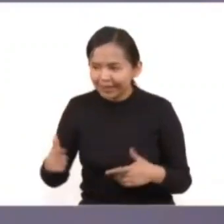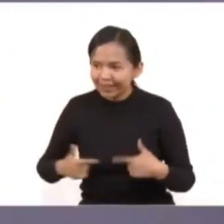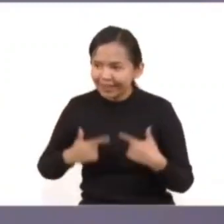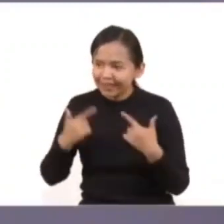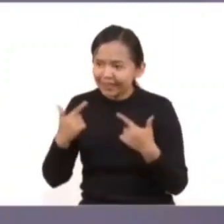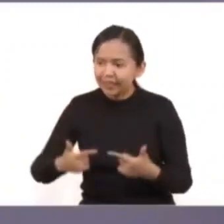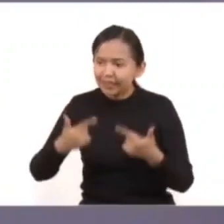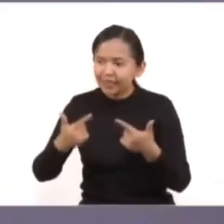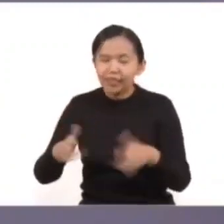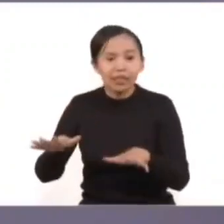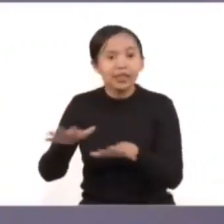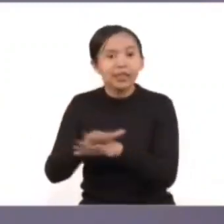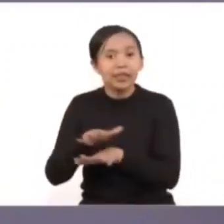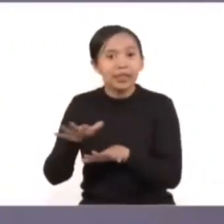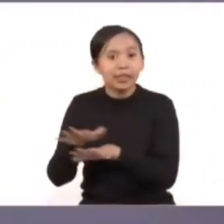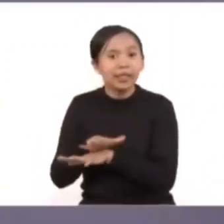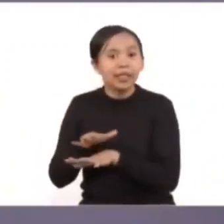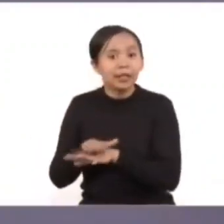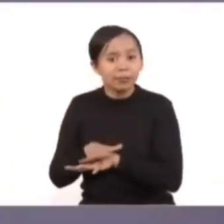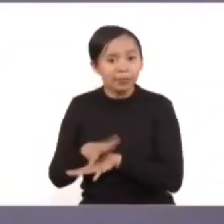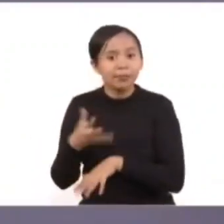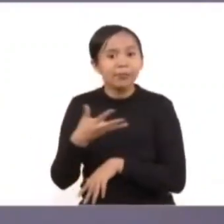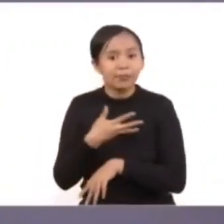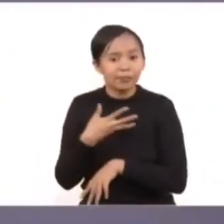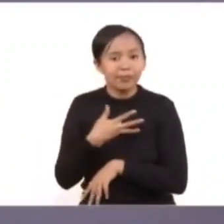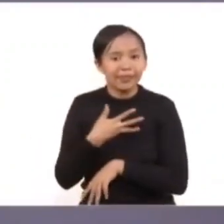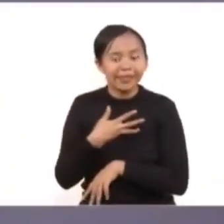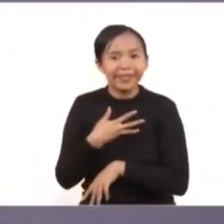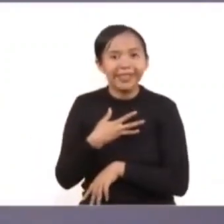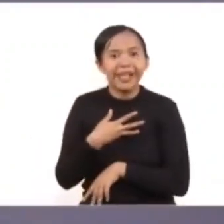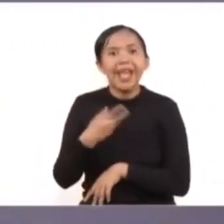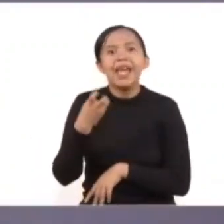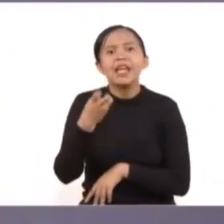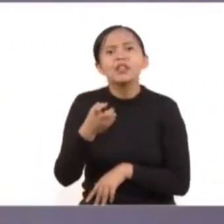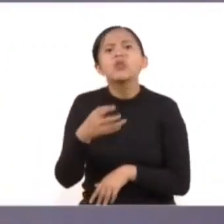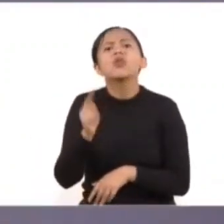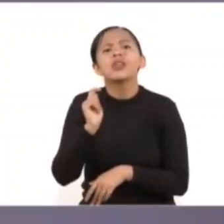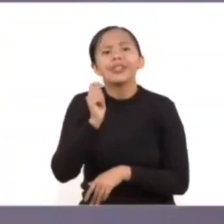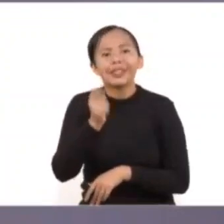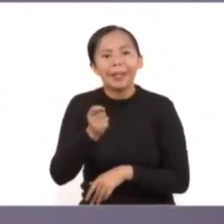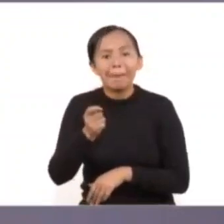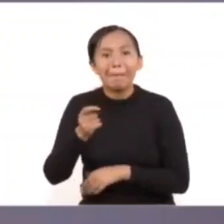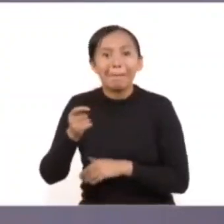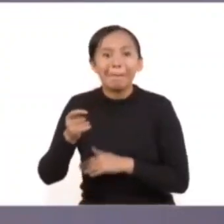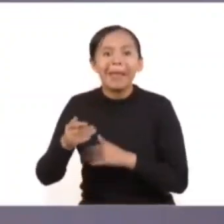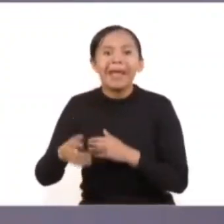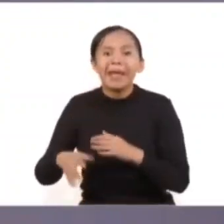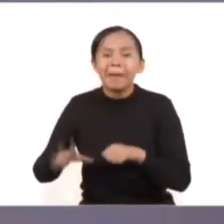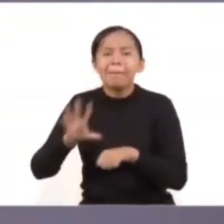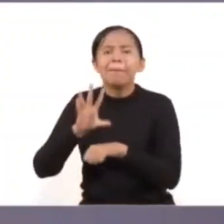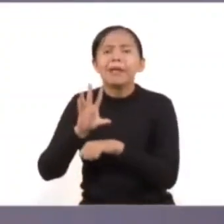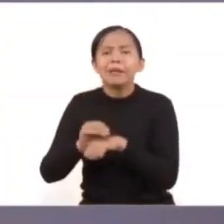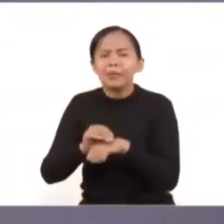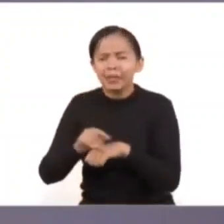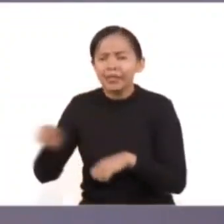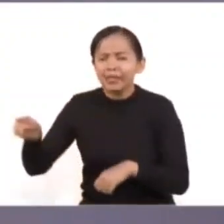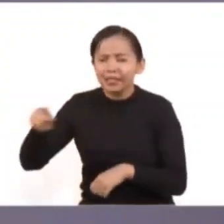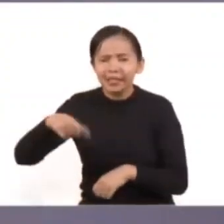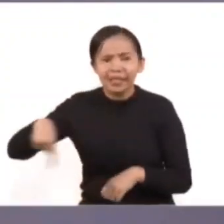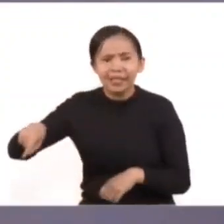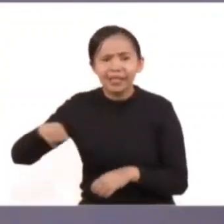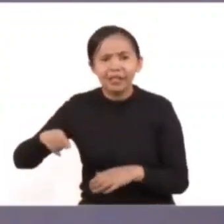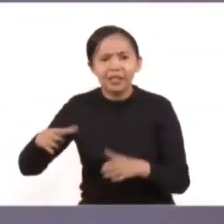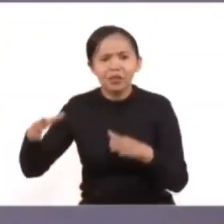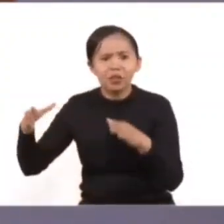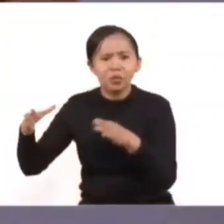generación de cambio, el motor de cambio que va a permitir romper el silencio, el cerco cultural